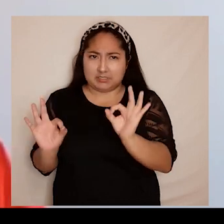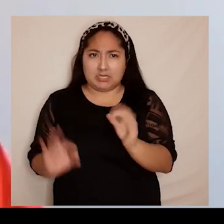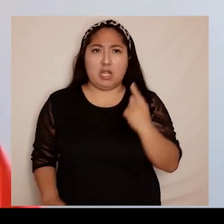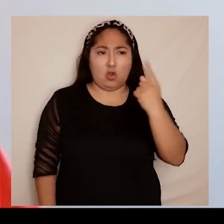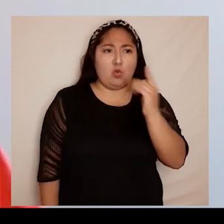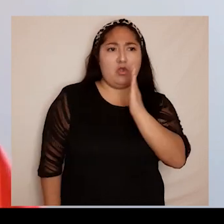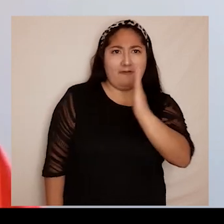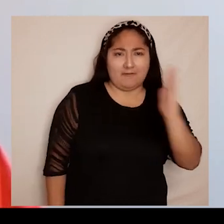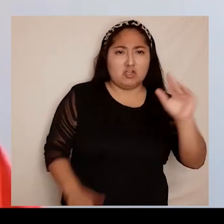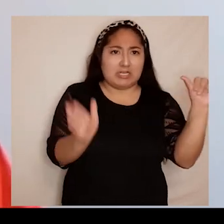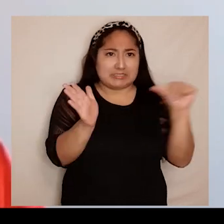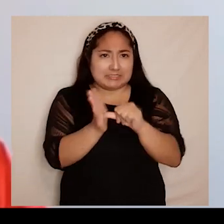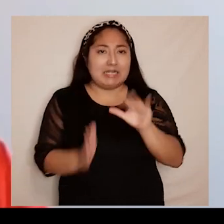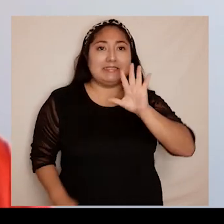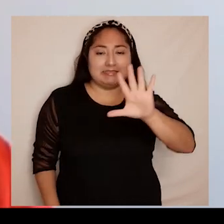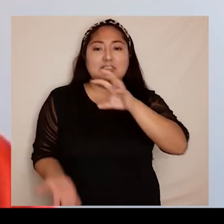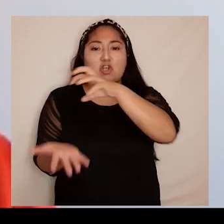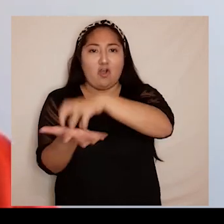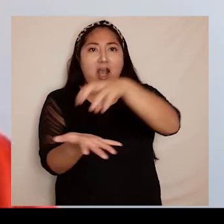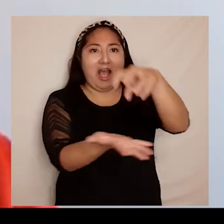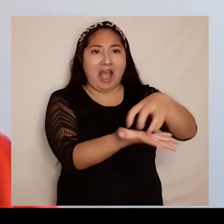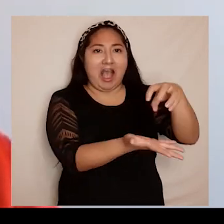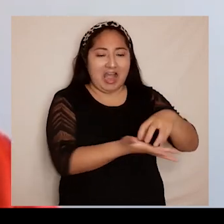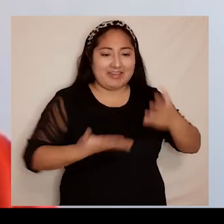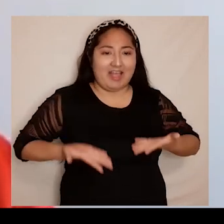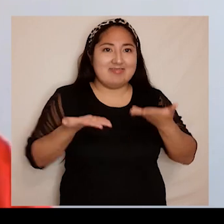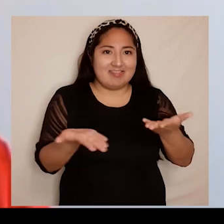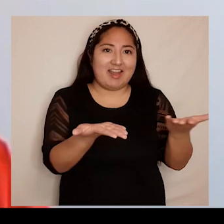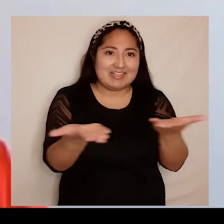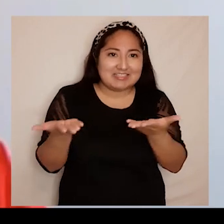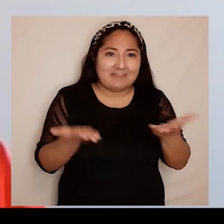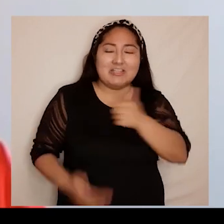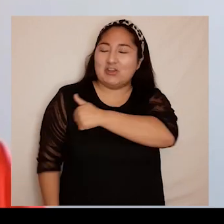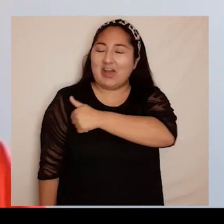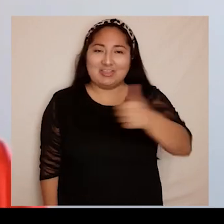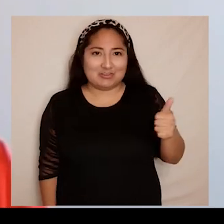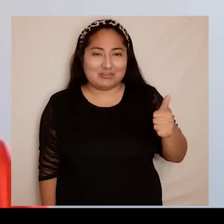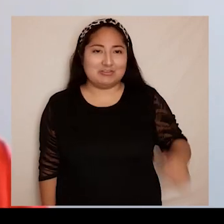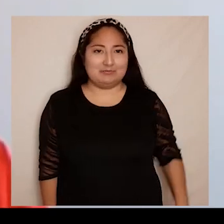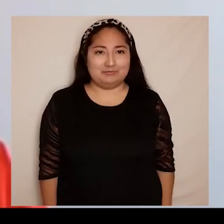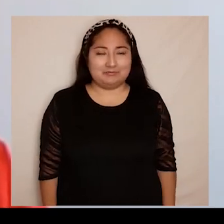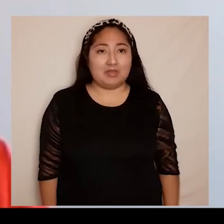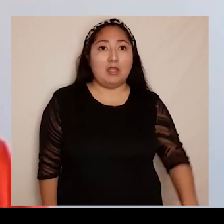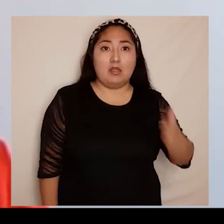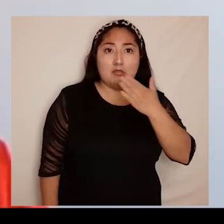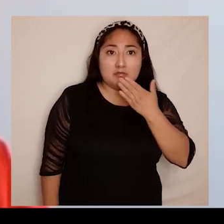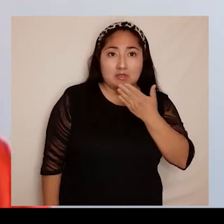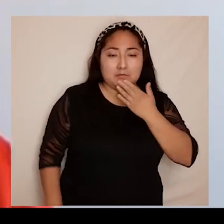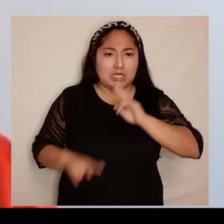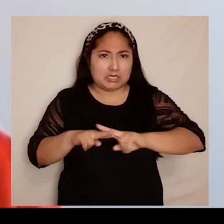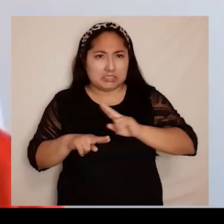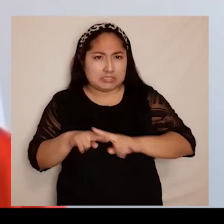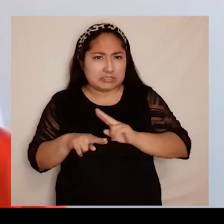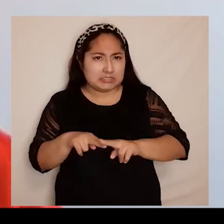biblioteca central y cinco áreas transversales que entregan servicios a todo el sistema. Junto con ello también hemos